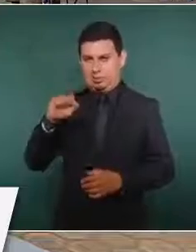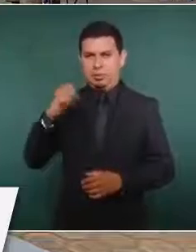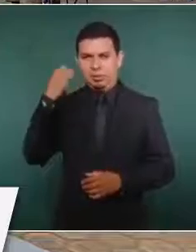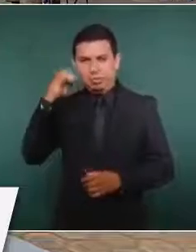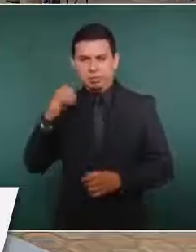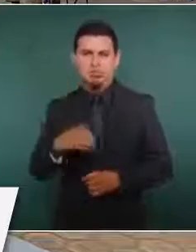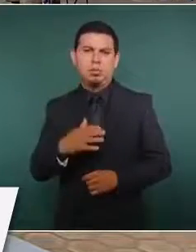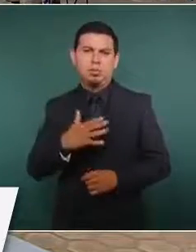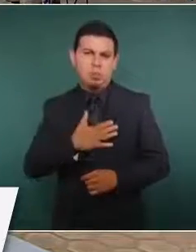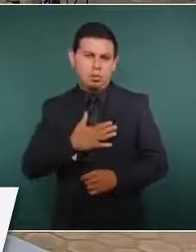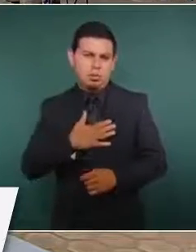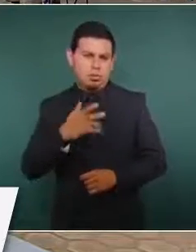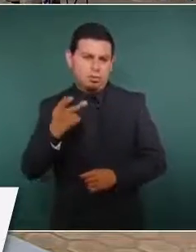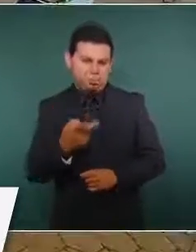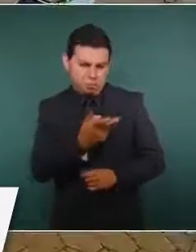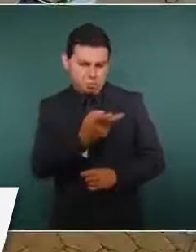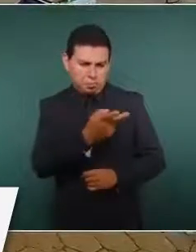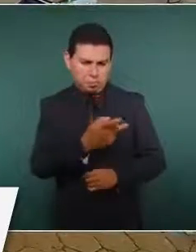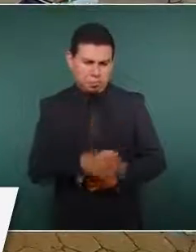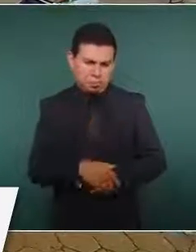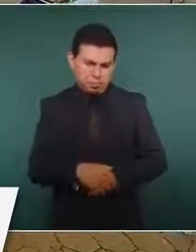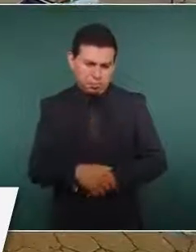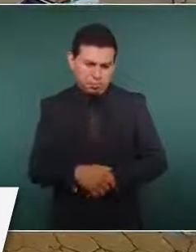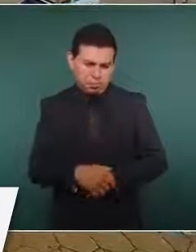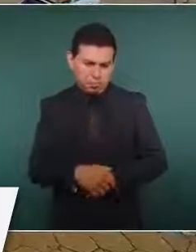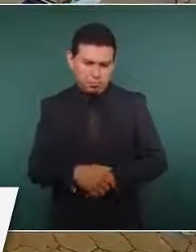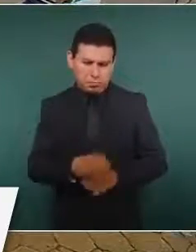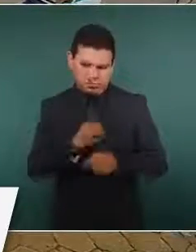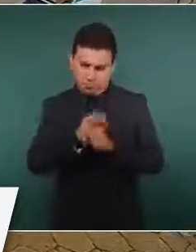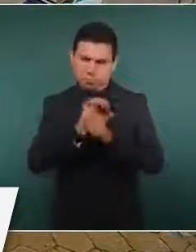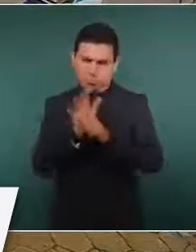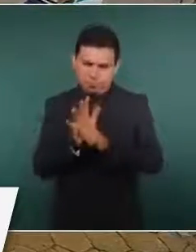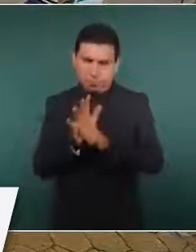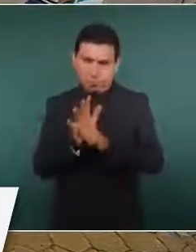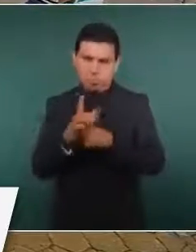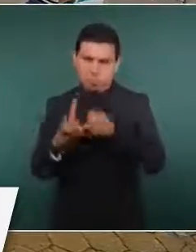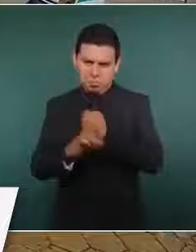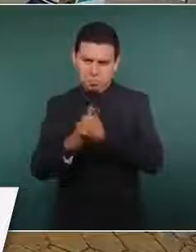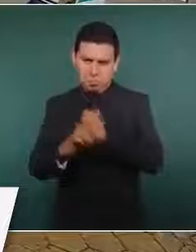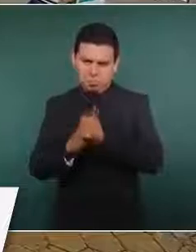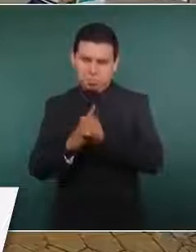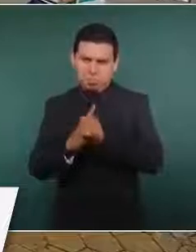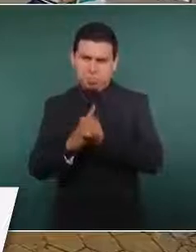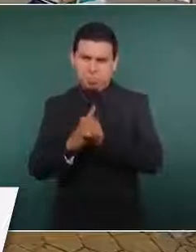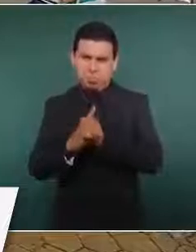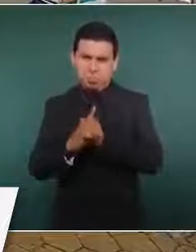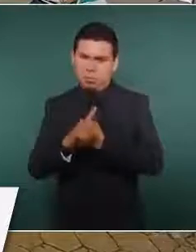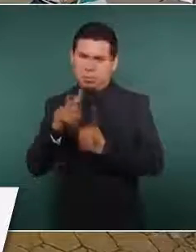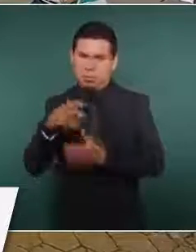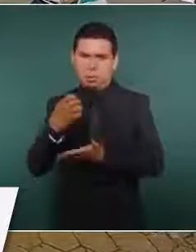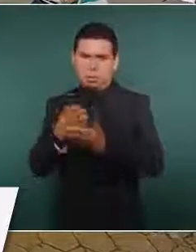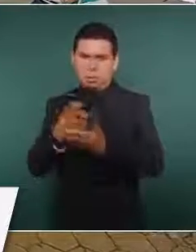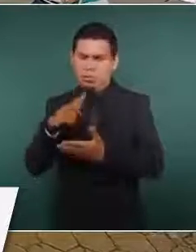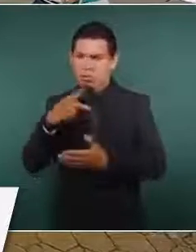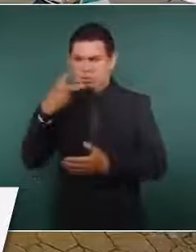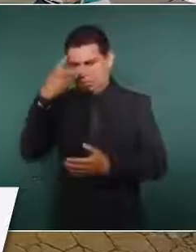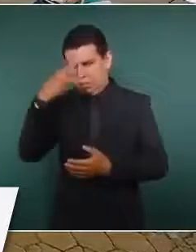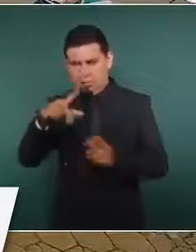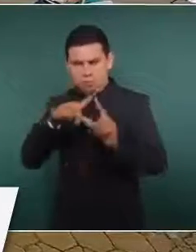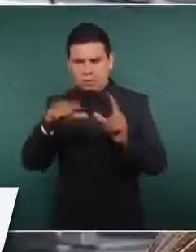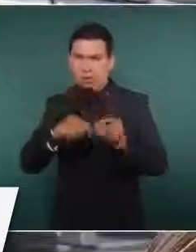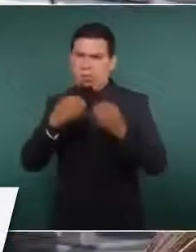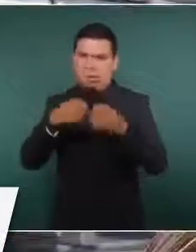Mi pregunta es, en el contexto de la crisis sanitaria que vivimos y que ha afectado la economía nacional,